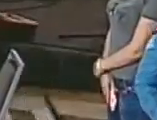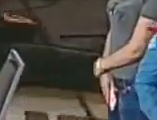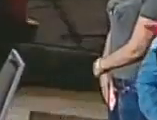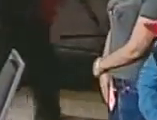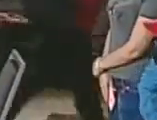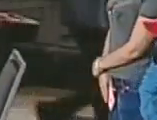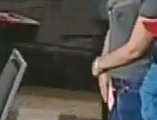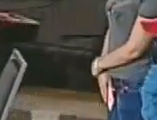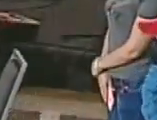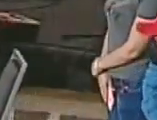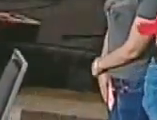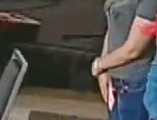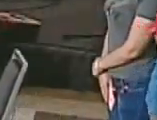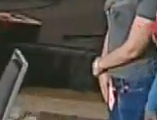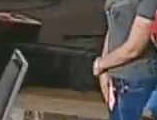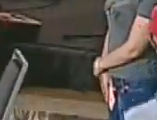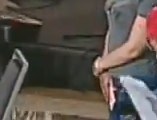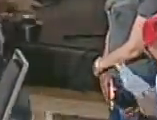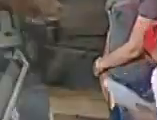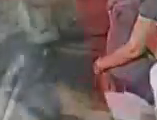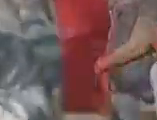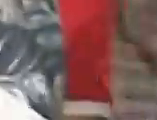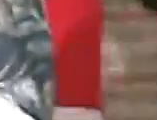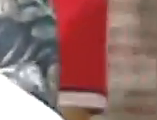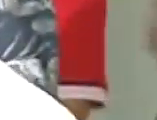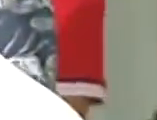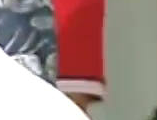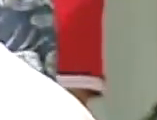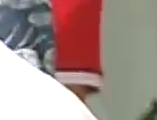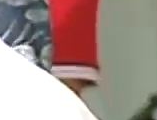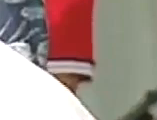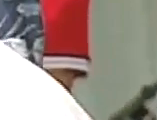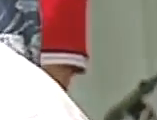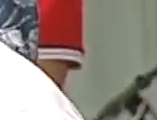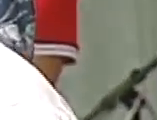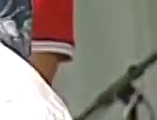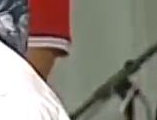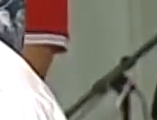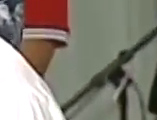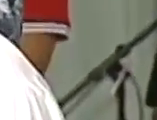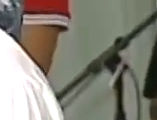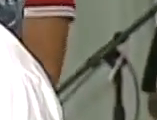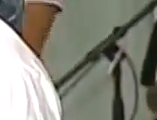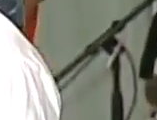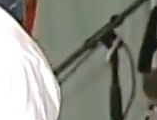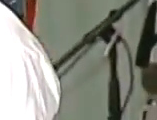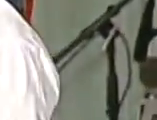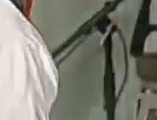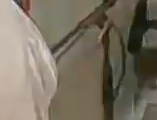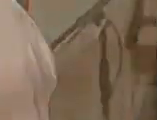Sucre. Vamos todos a cantar, Venezuela es mi pasión,